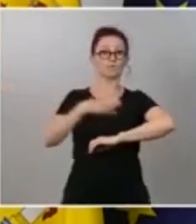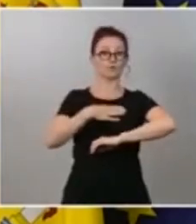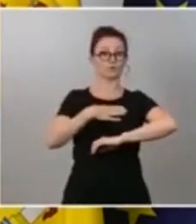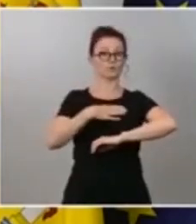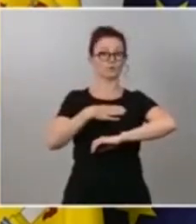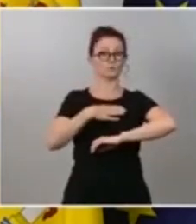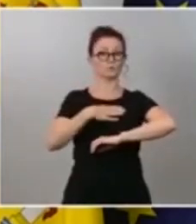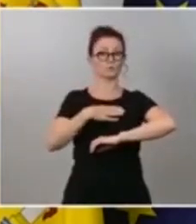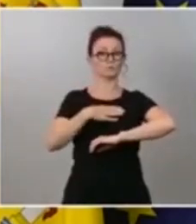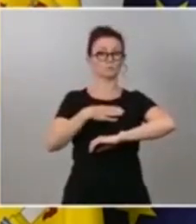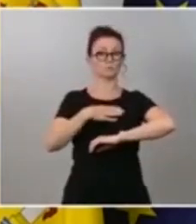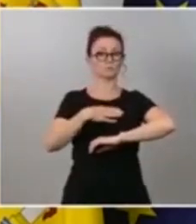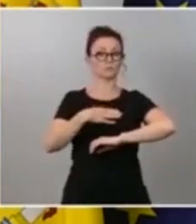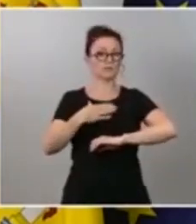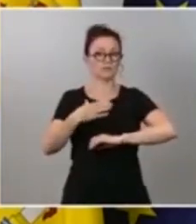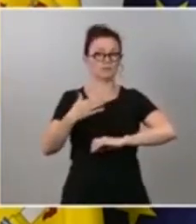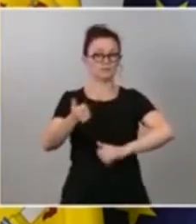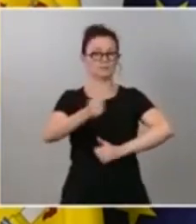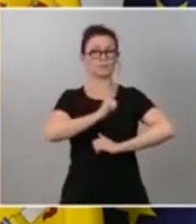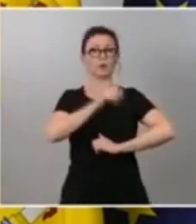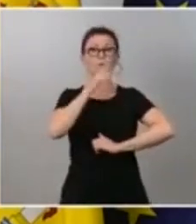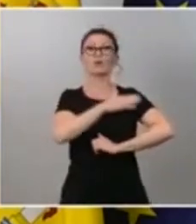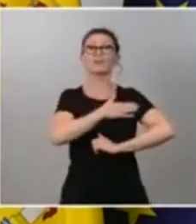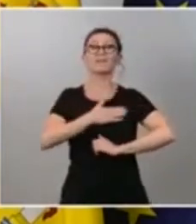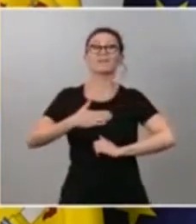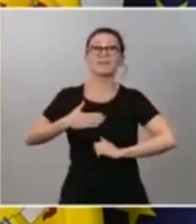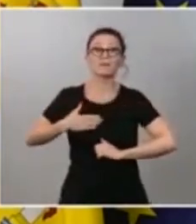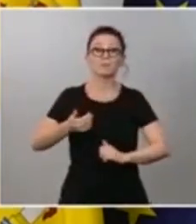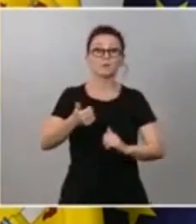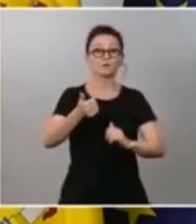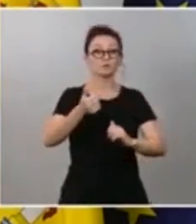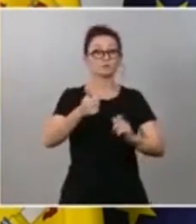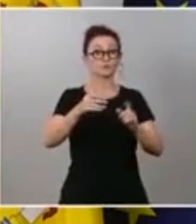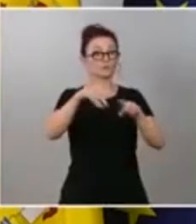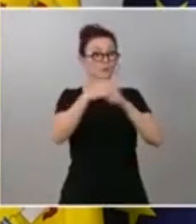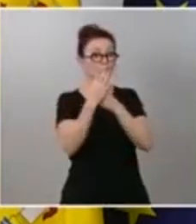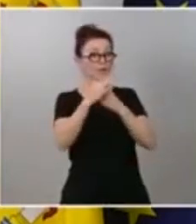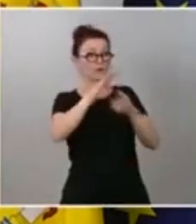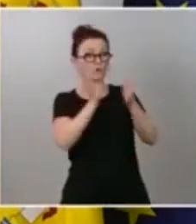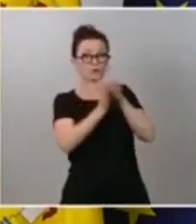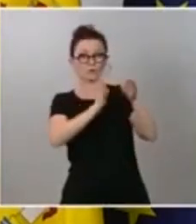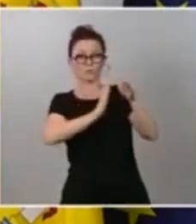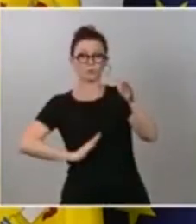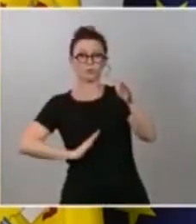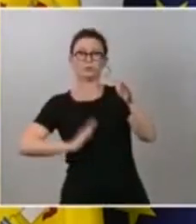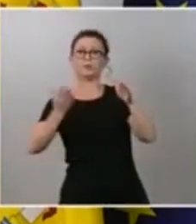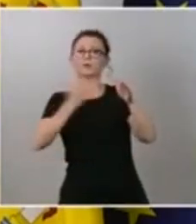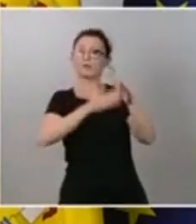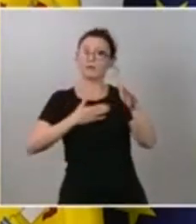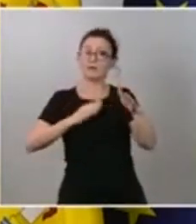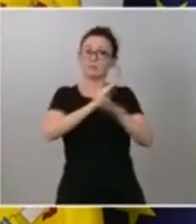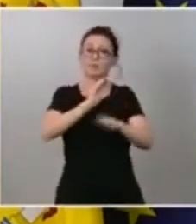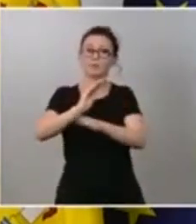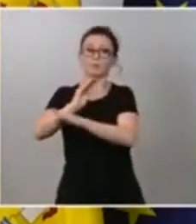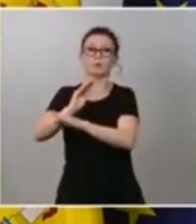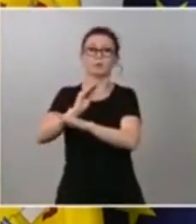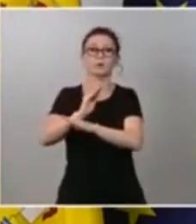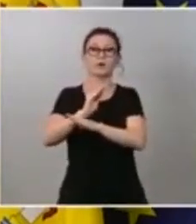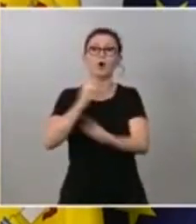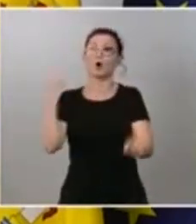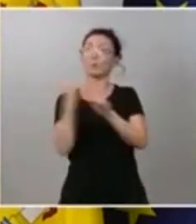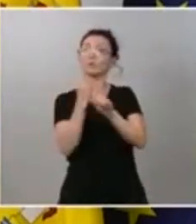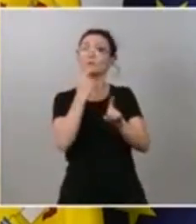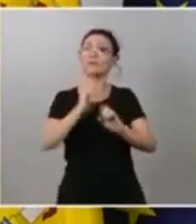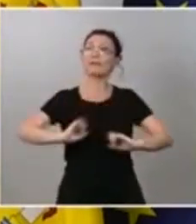proteger a los trabajadores que están en los expedientes de regulación temporal de empleo la oposición dirá que eso es un rescate yo lo digo efectivamente es un